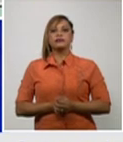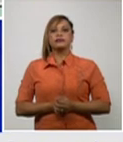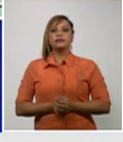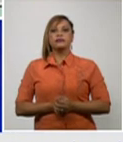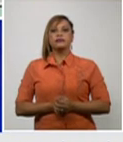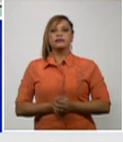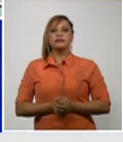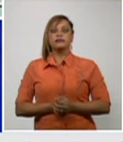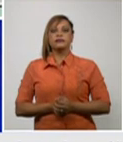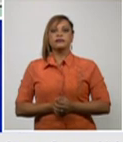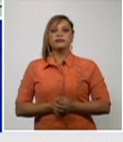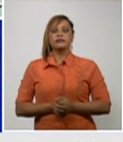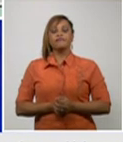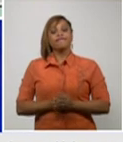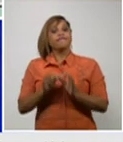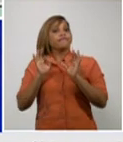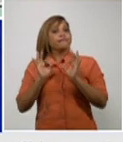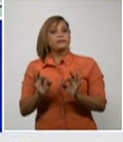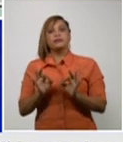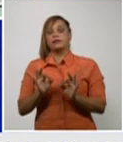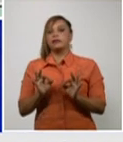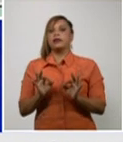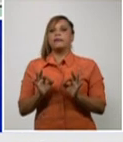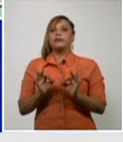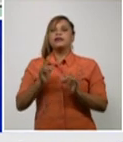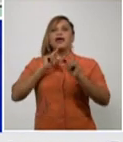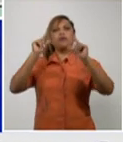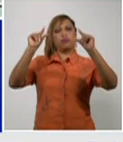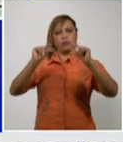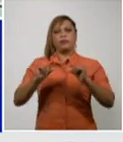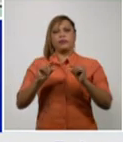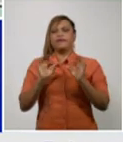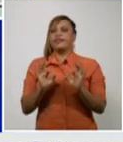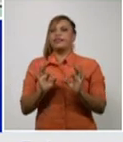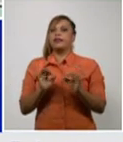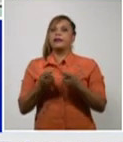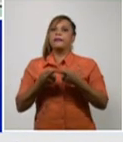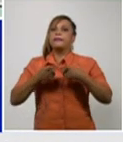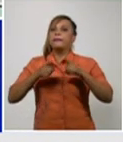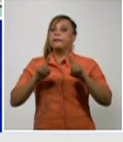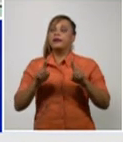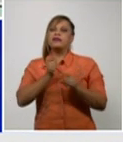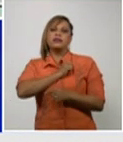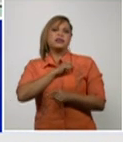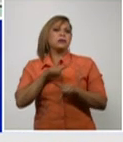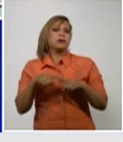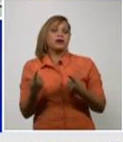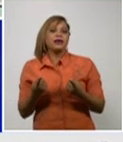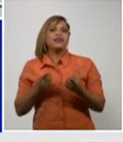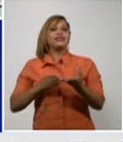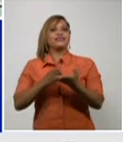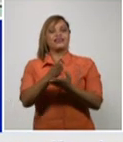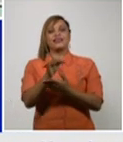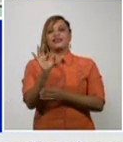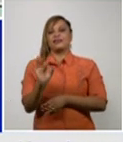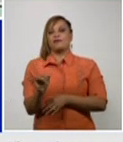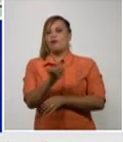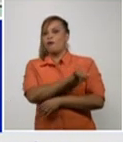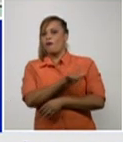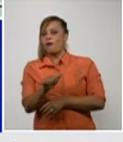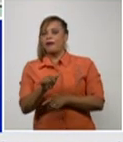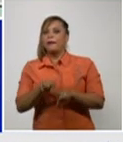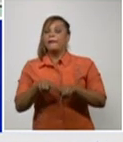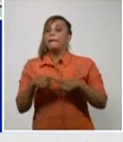realmente no hay una disminución que lo que quisiéramos es que se mantuviera así pero de toda